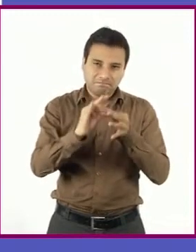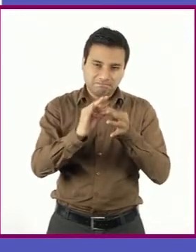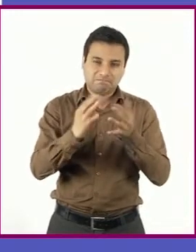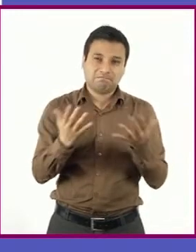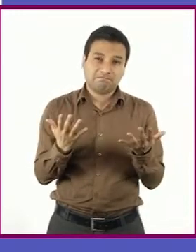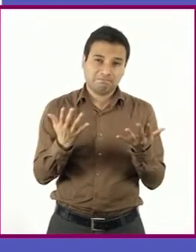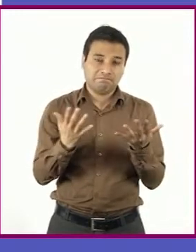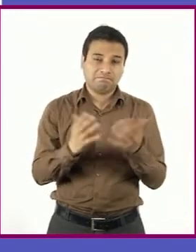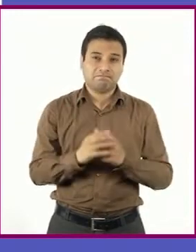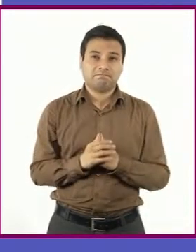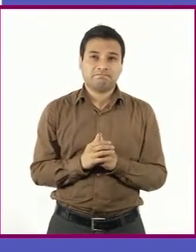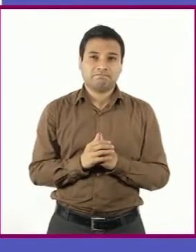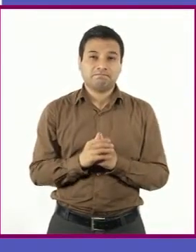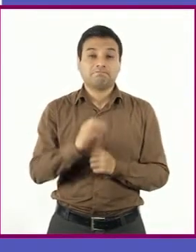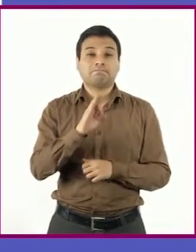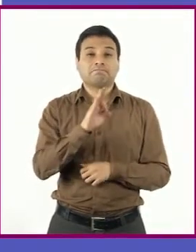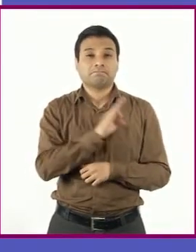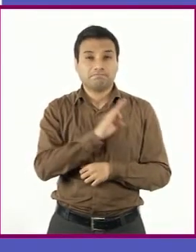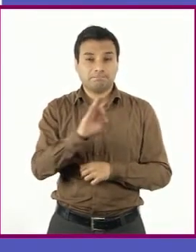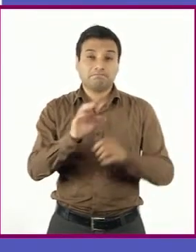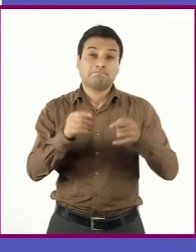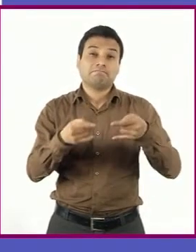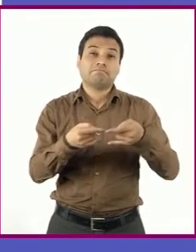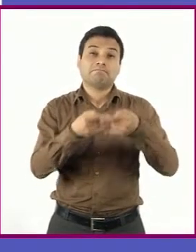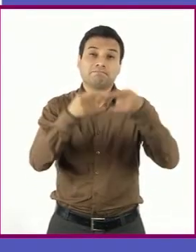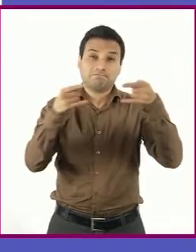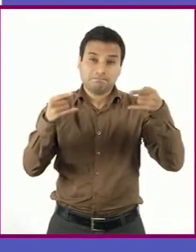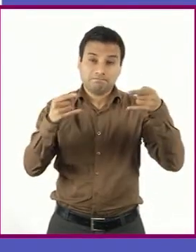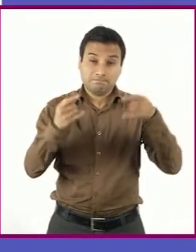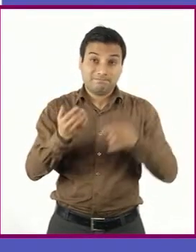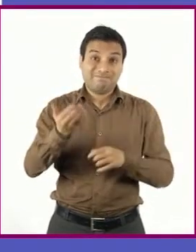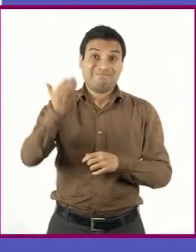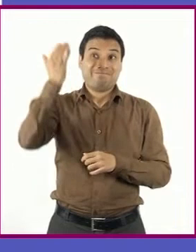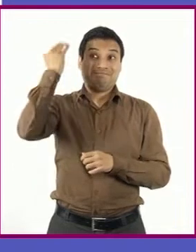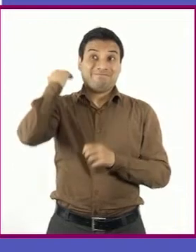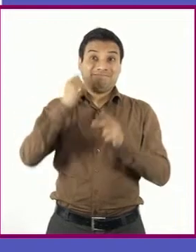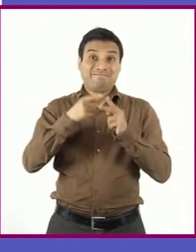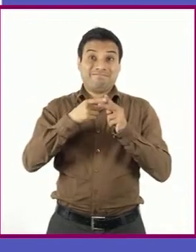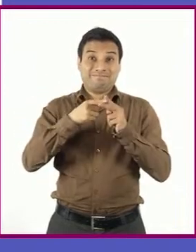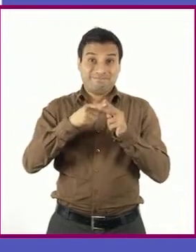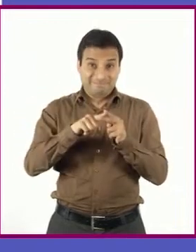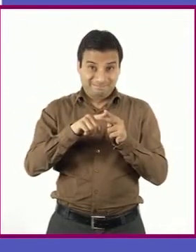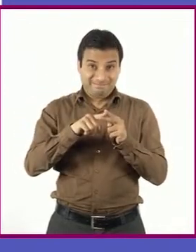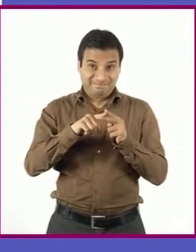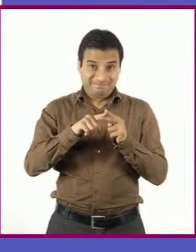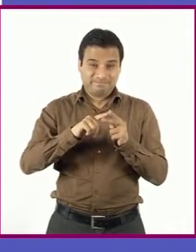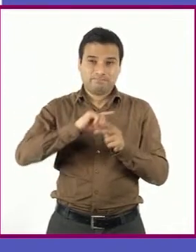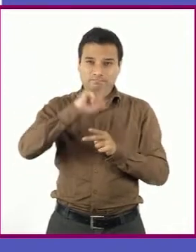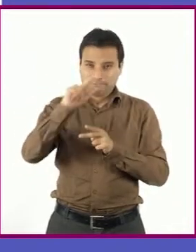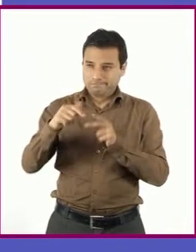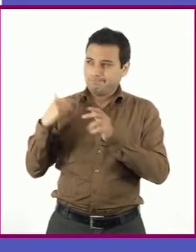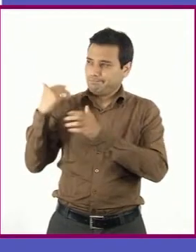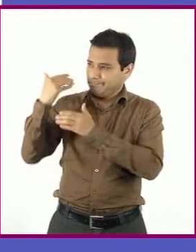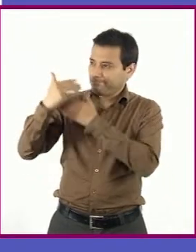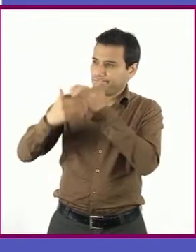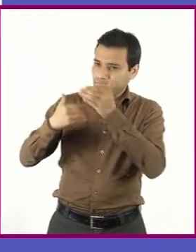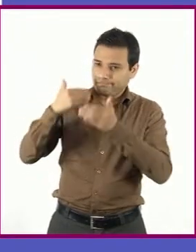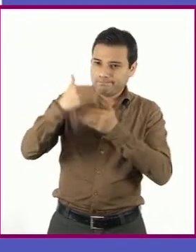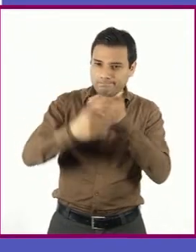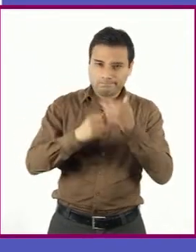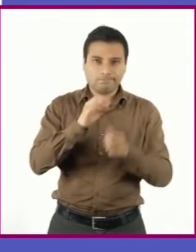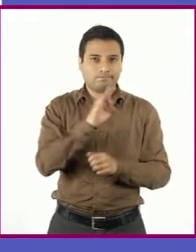los sucesos de atrás para adelante. Es decir, empezar describiendo la experiencia